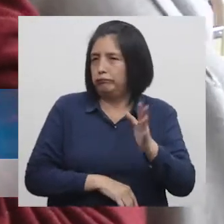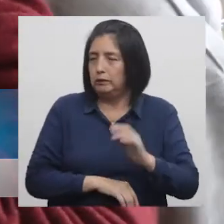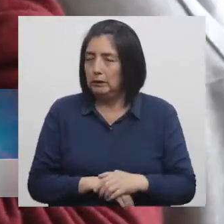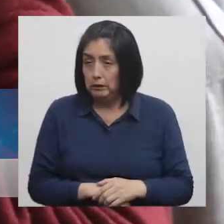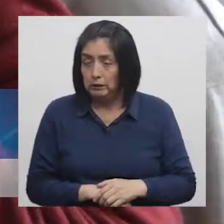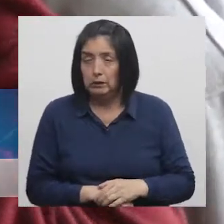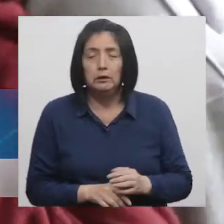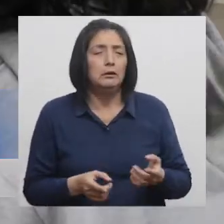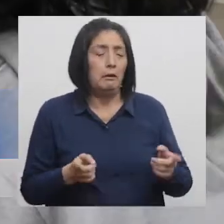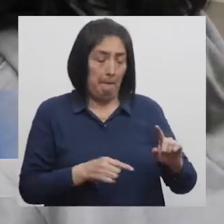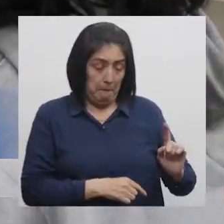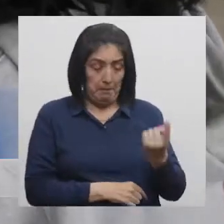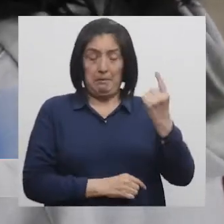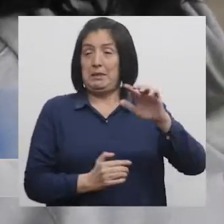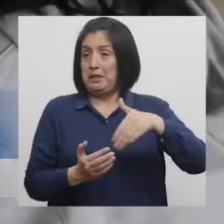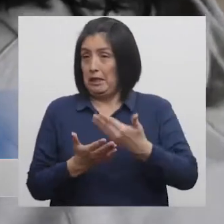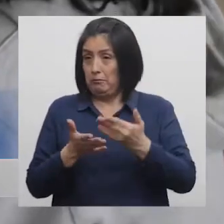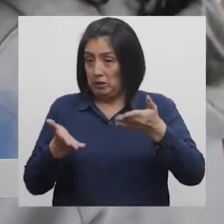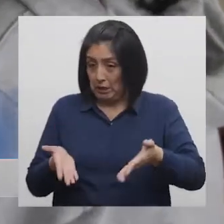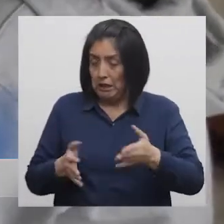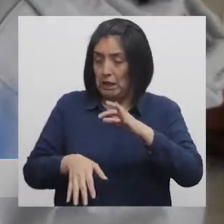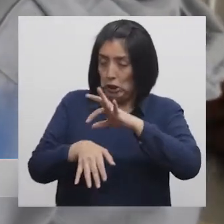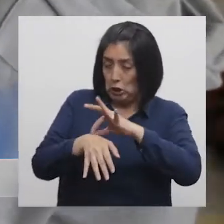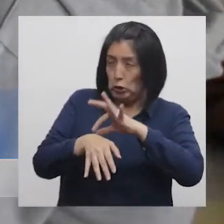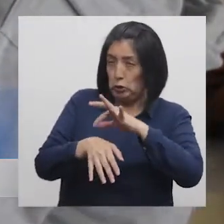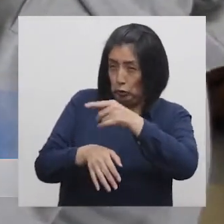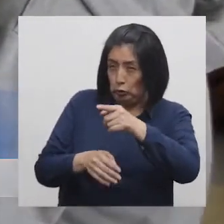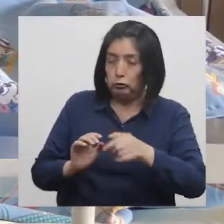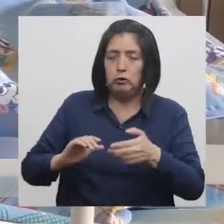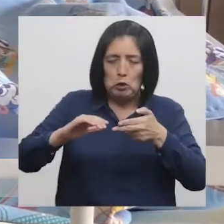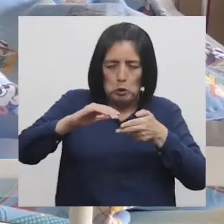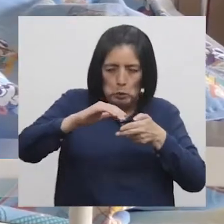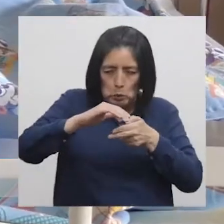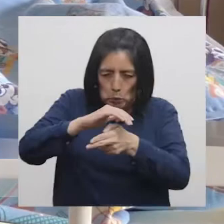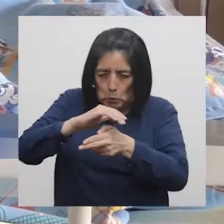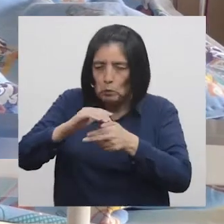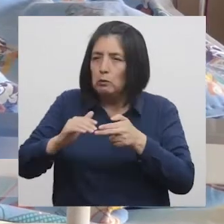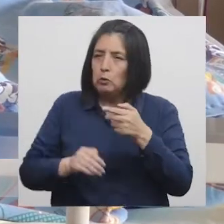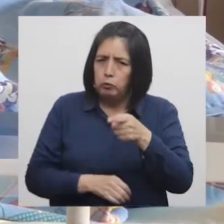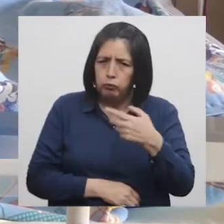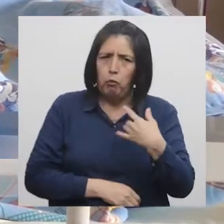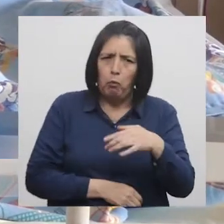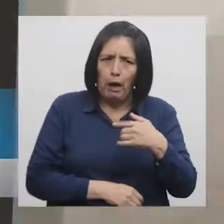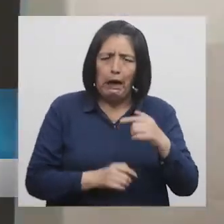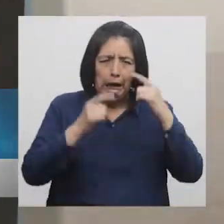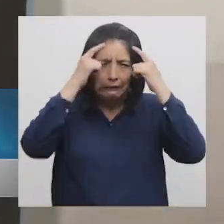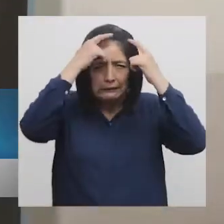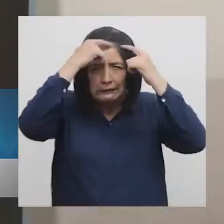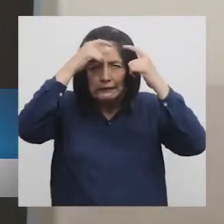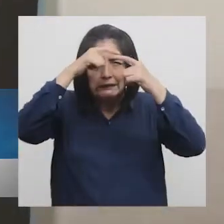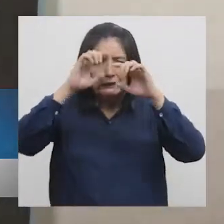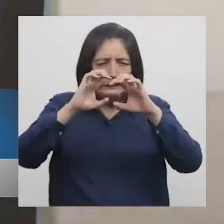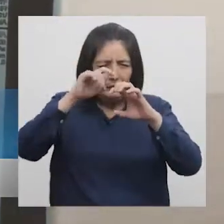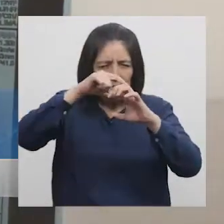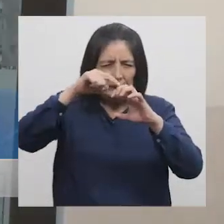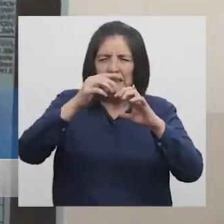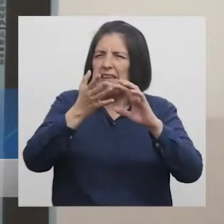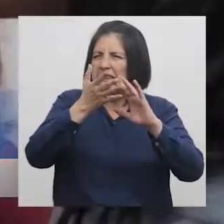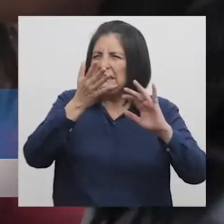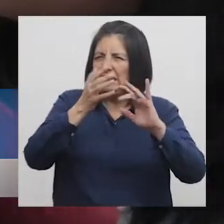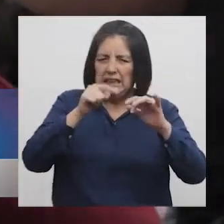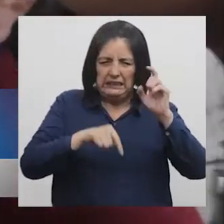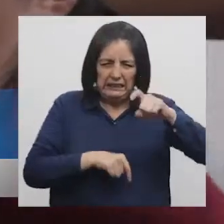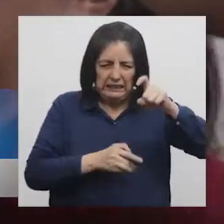llegamos acá por primera vez El doctor nos mandó hacer las resonancias En cual salió ya que había sangrado la venita Y que tenía que ser